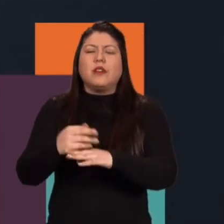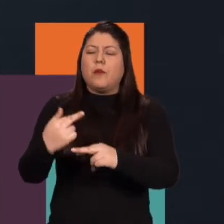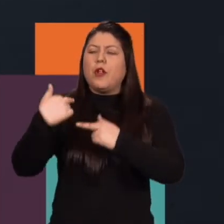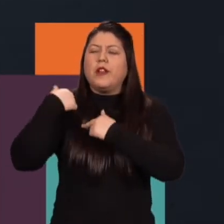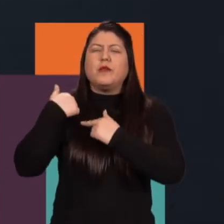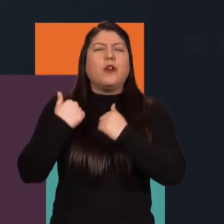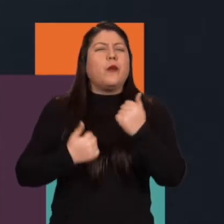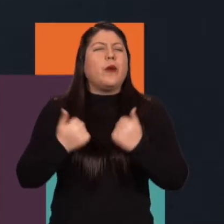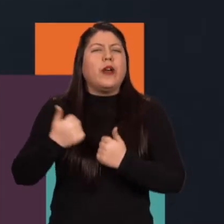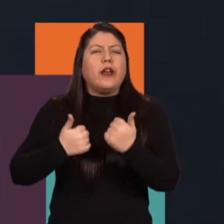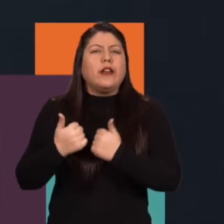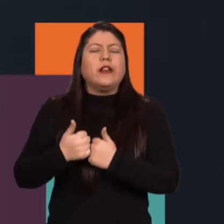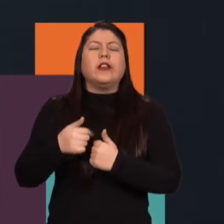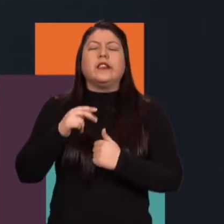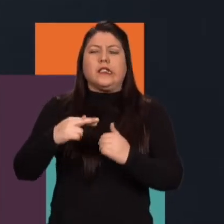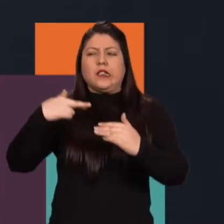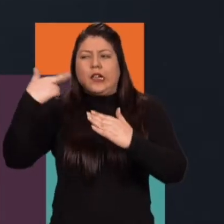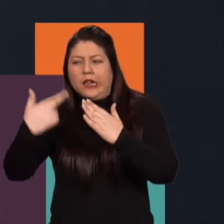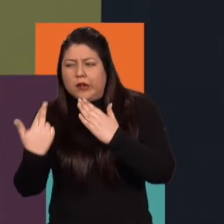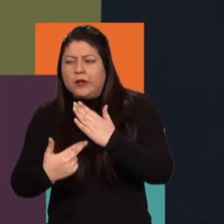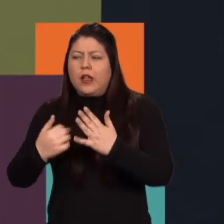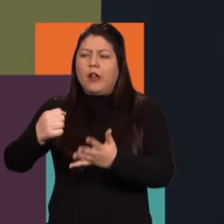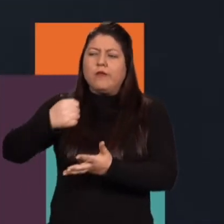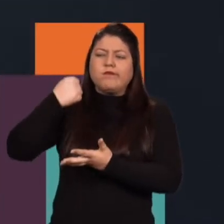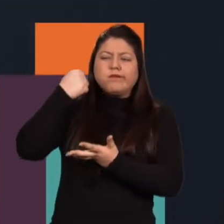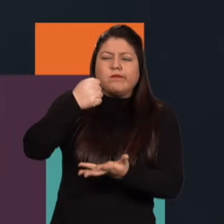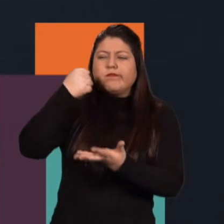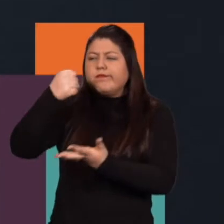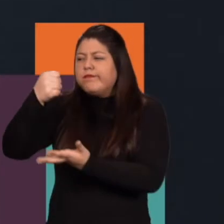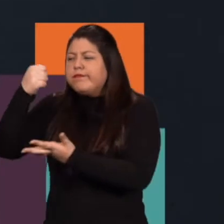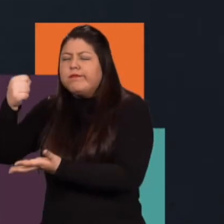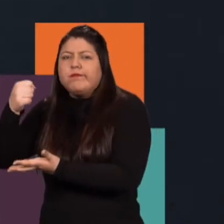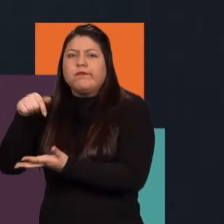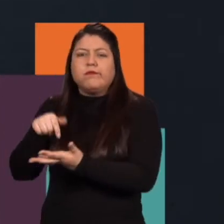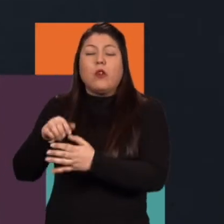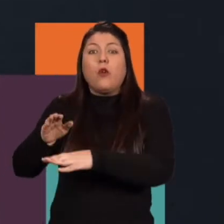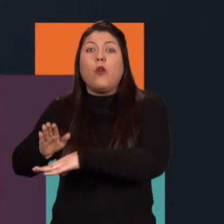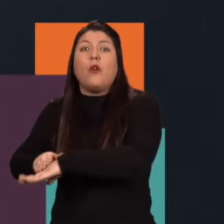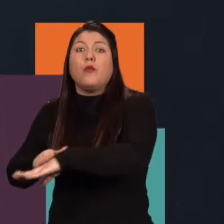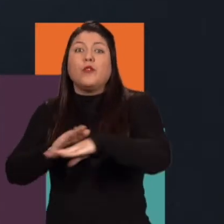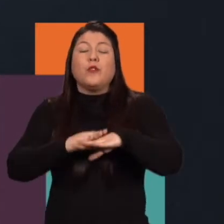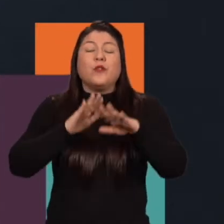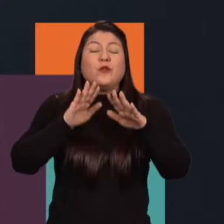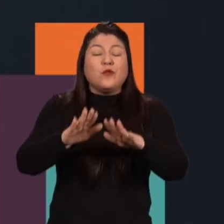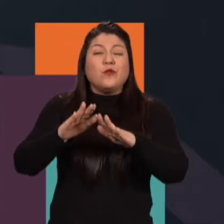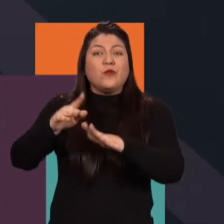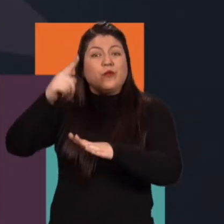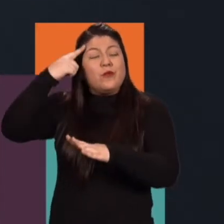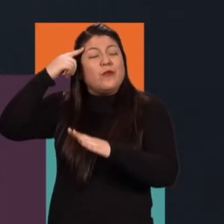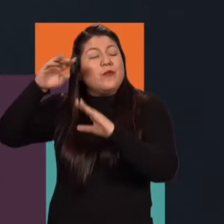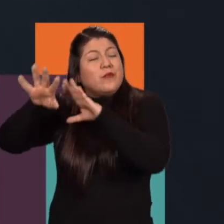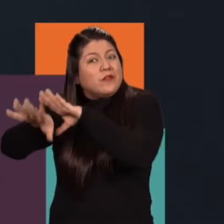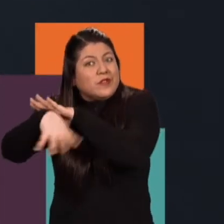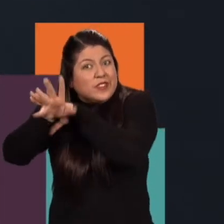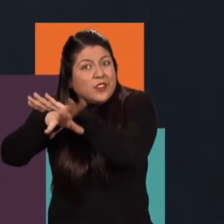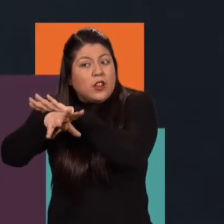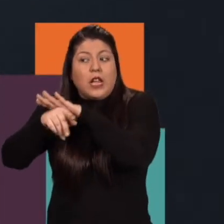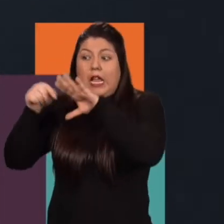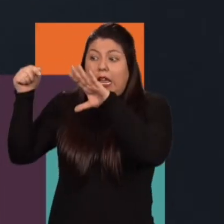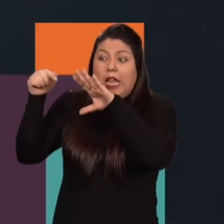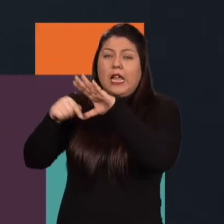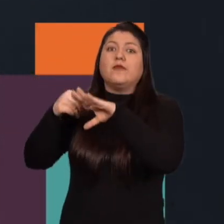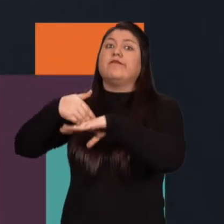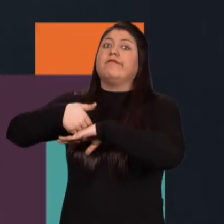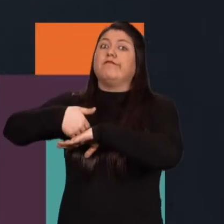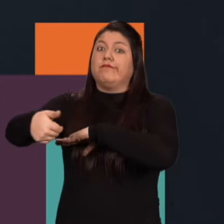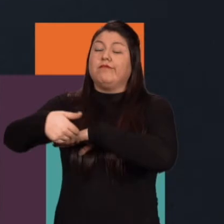la tarea que hay que hacer es revisar un poco esos presupuestos que se dan en esas convocatorias de la ficción, porque, digamos, que la ficción misma